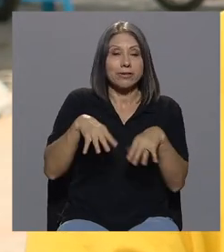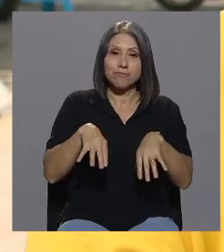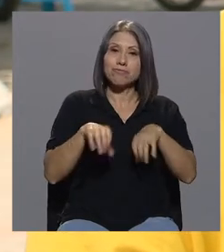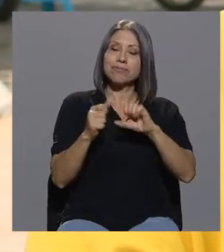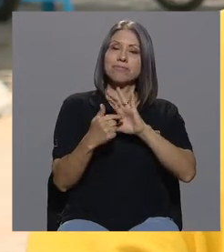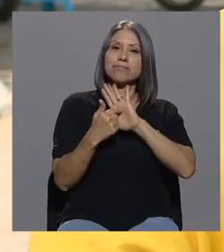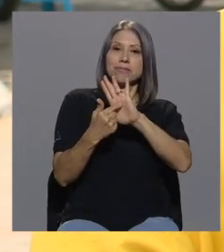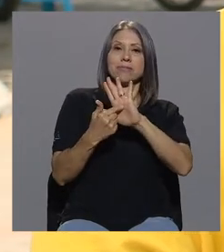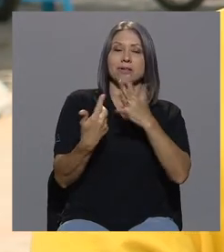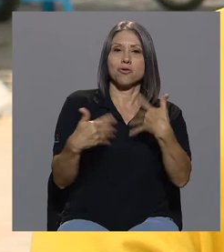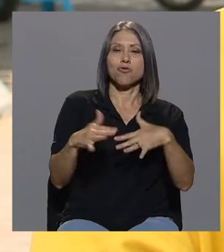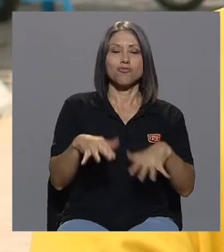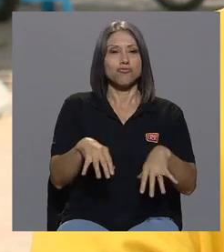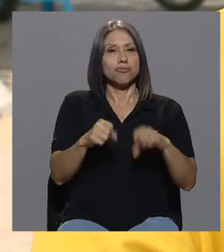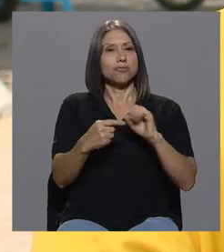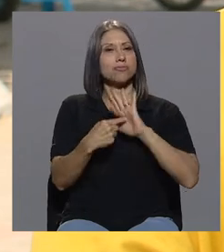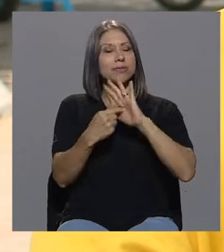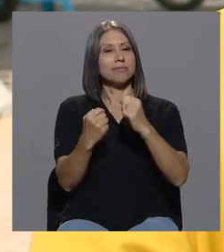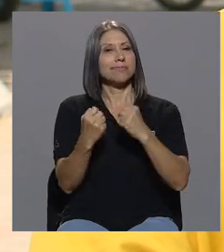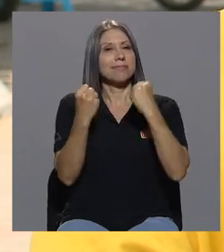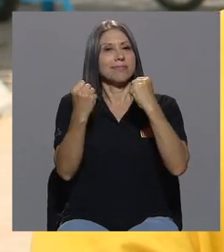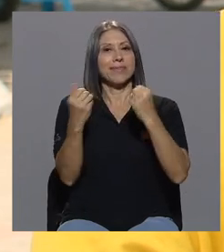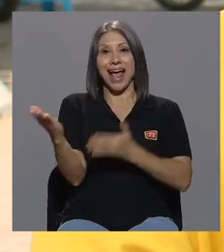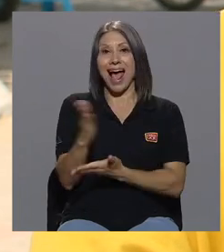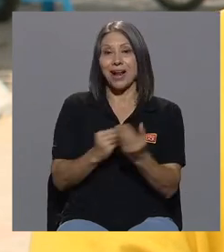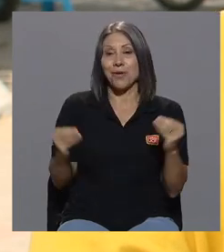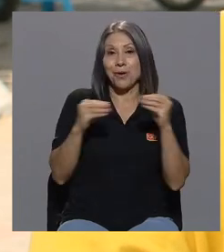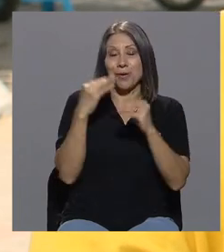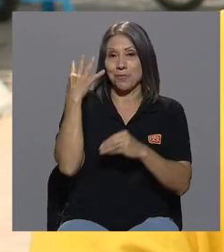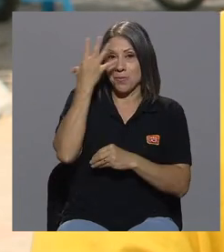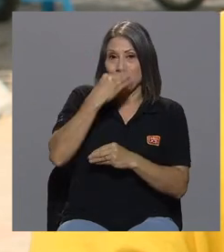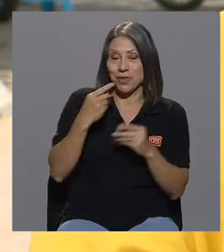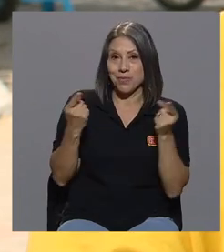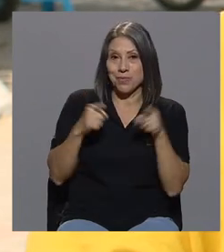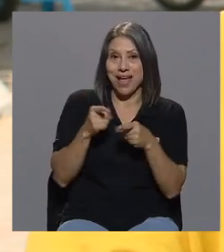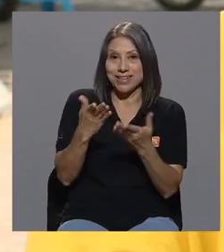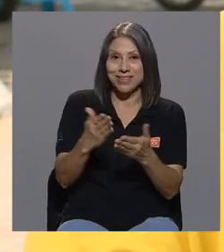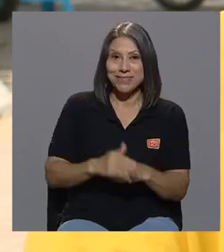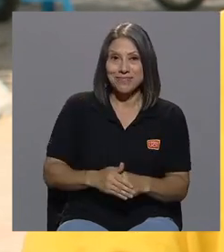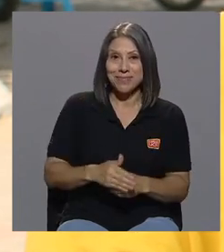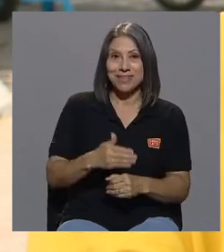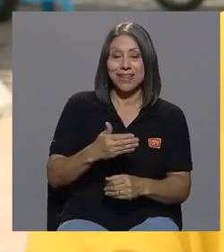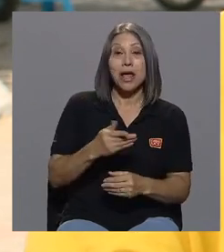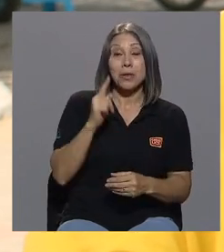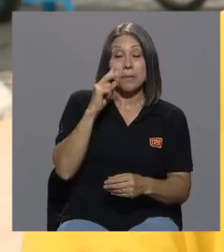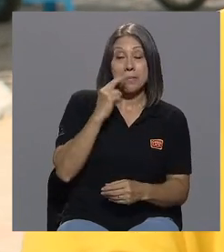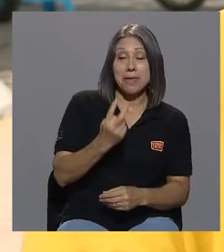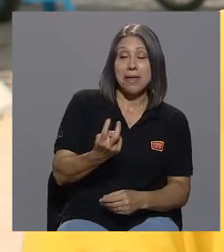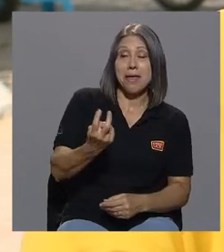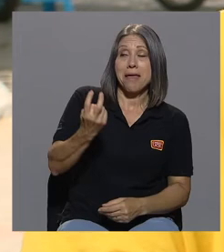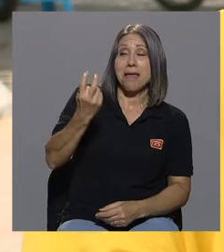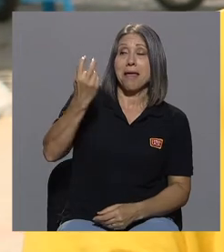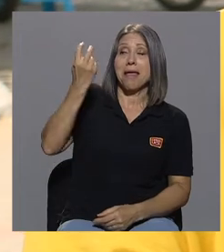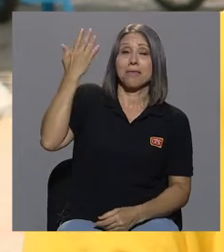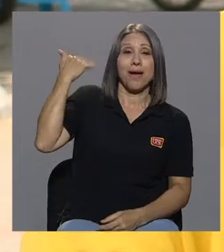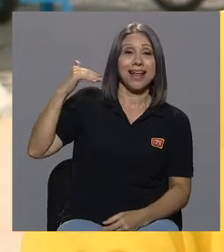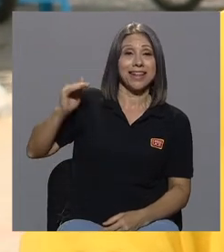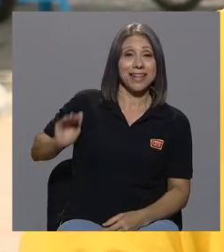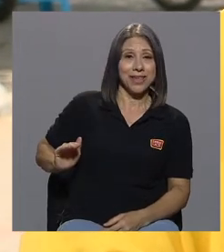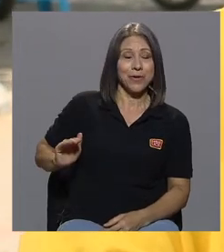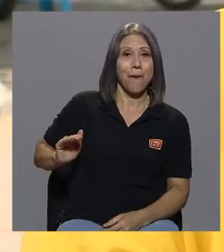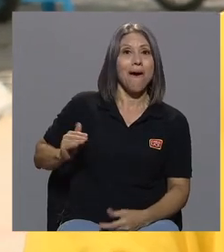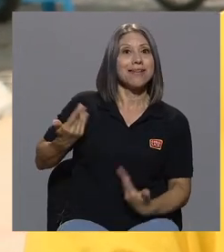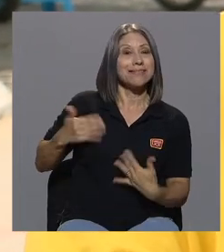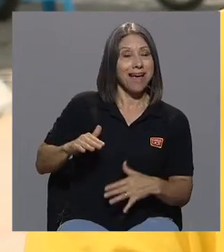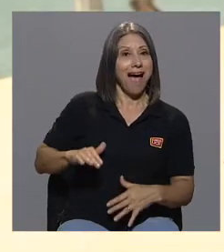y llega tal vez algo de lo más bonito que le pudo haber pasado aquel niño en retrospectiva cumplía su sueño se graduaba de la Universidad de Costa Rica